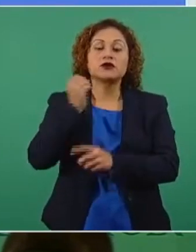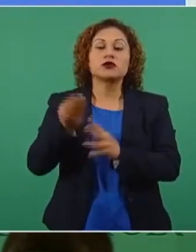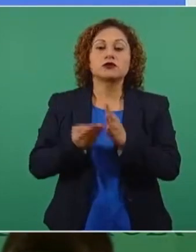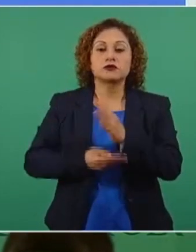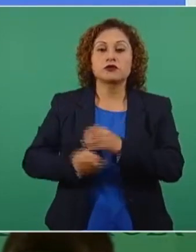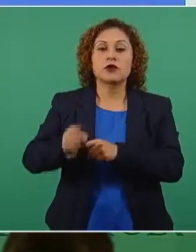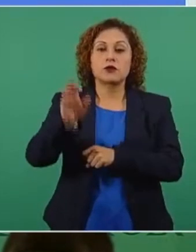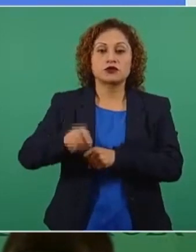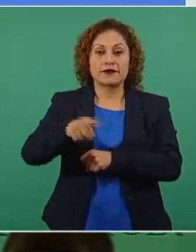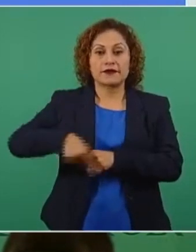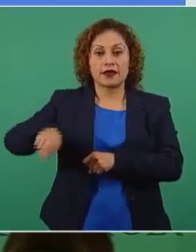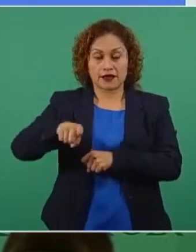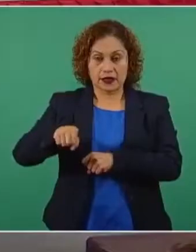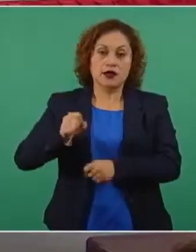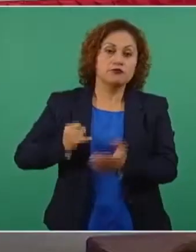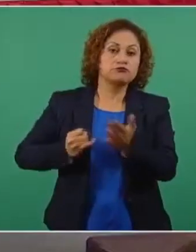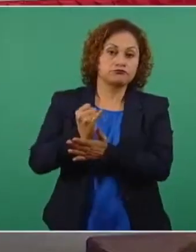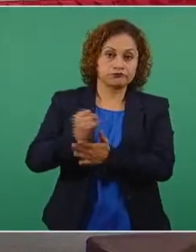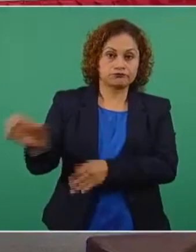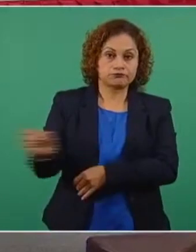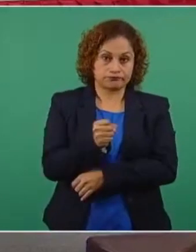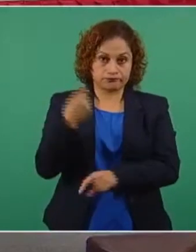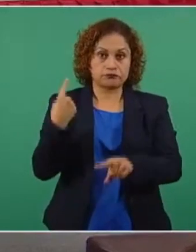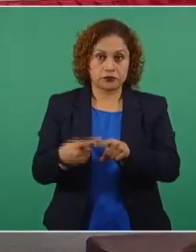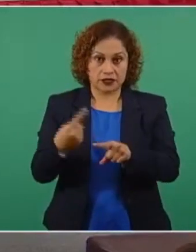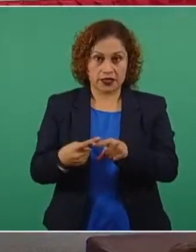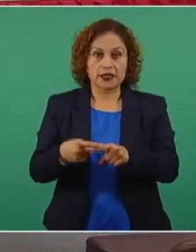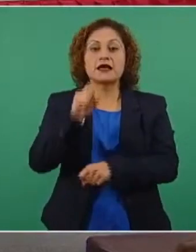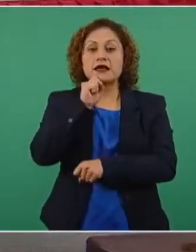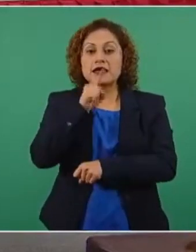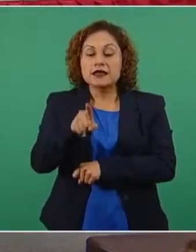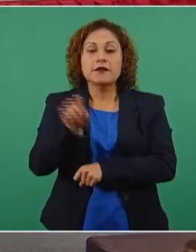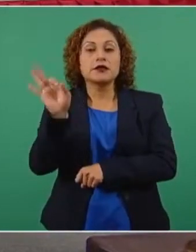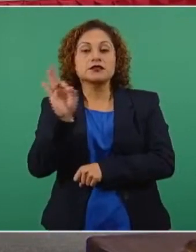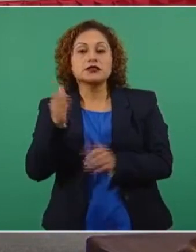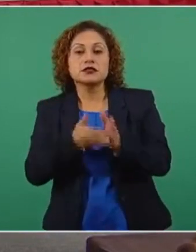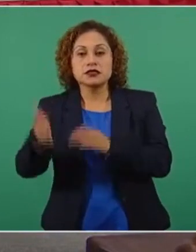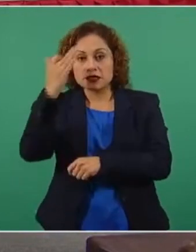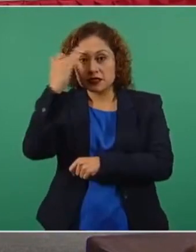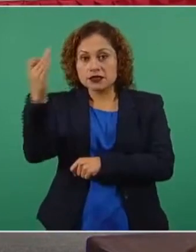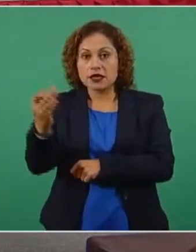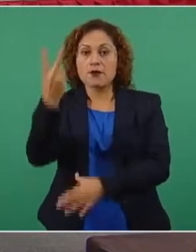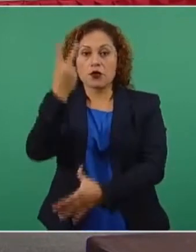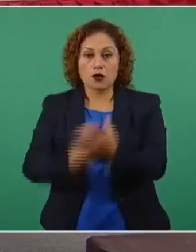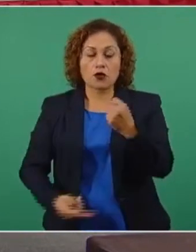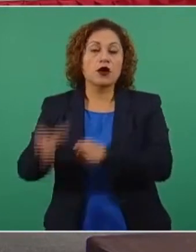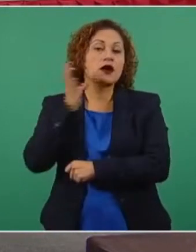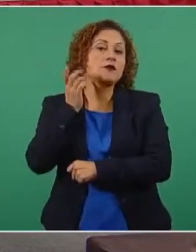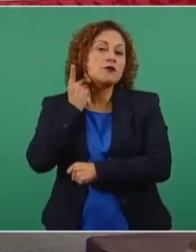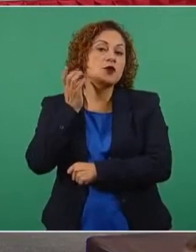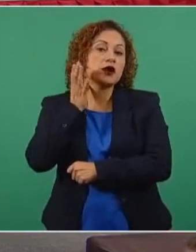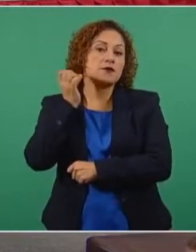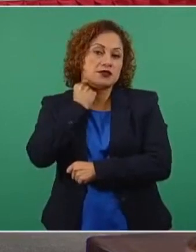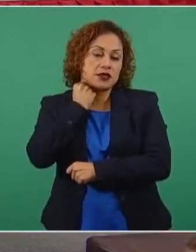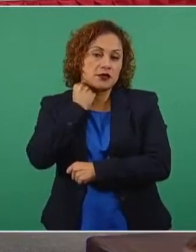instrucción había salido de Palacio Nacional. El mandatario respondió en principio que el caso es de la Fiscalía General de la